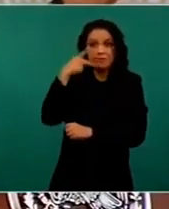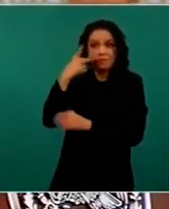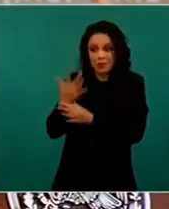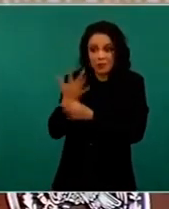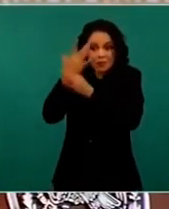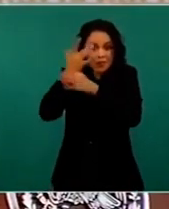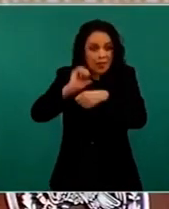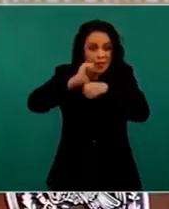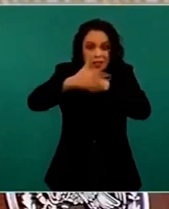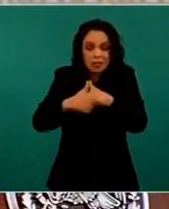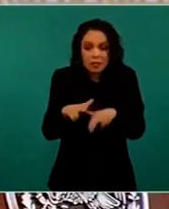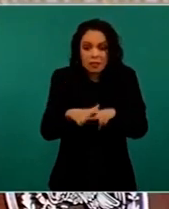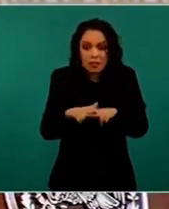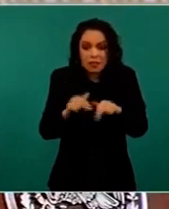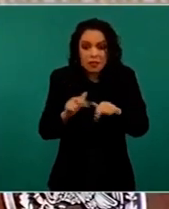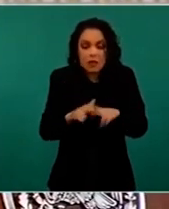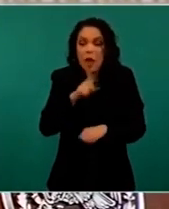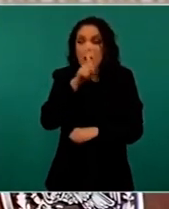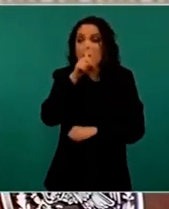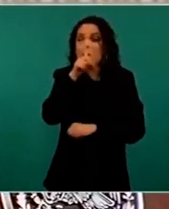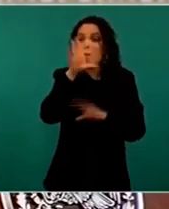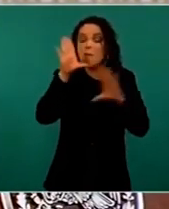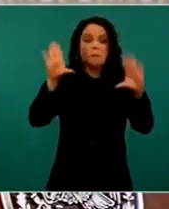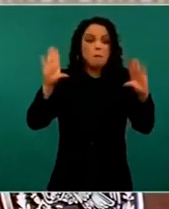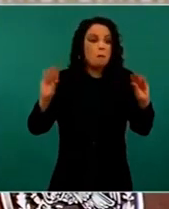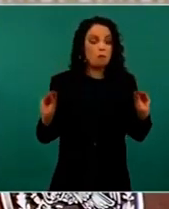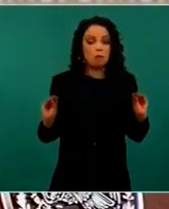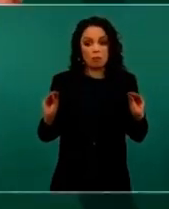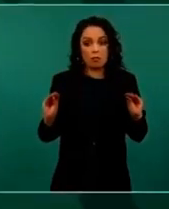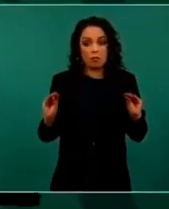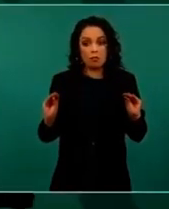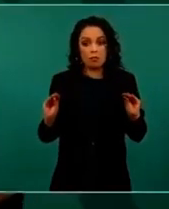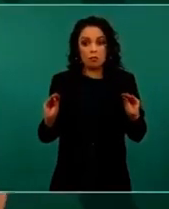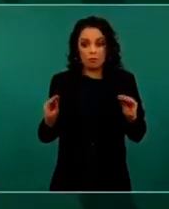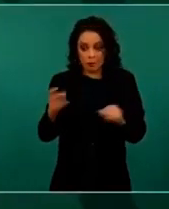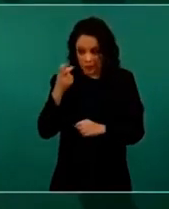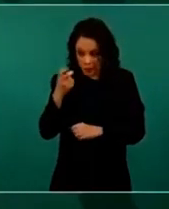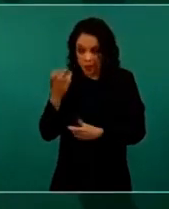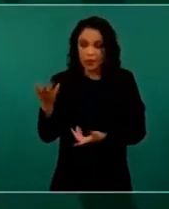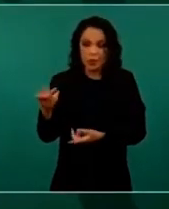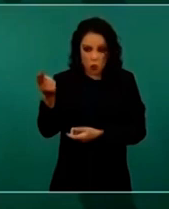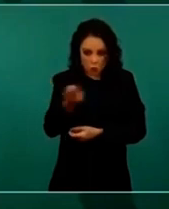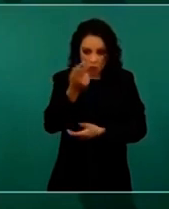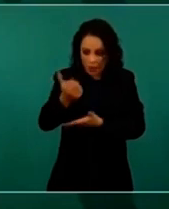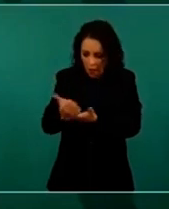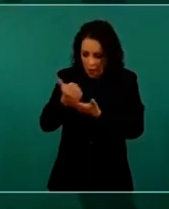También ayúdenme a encontrar los libros